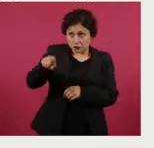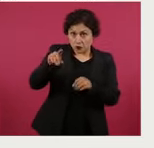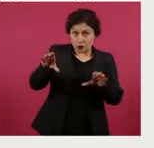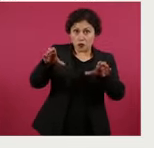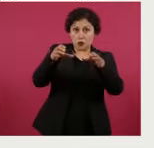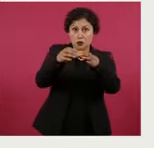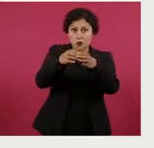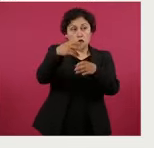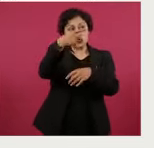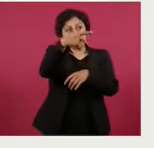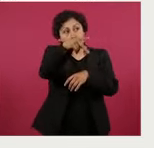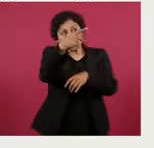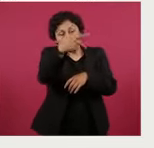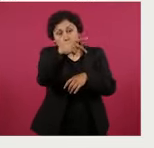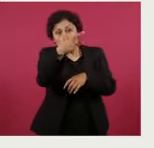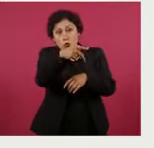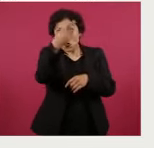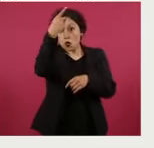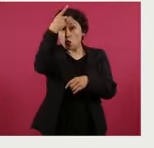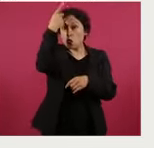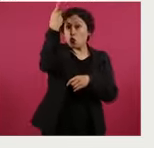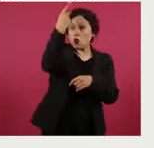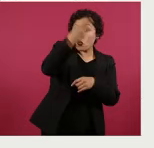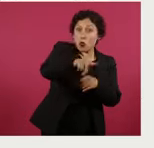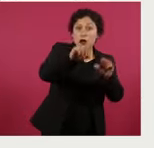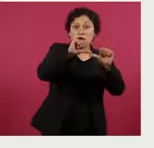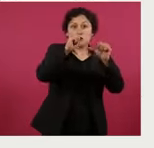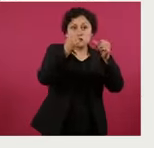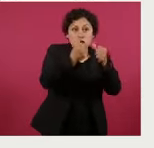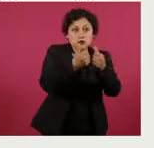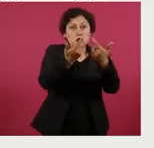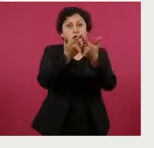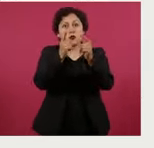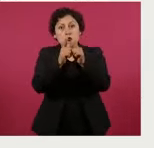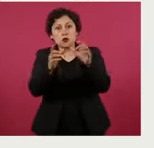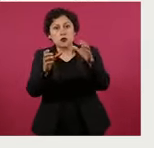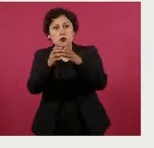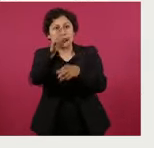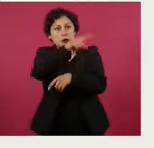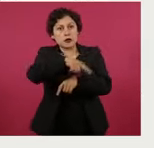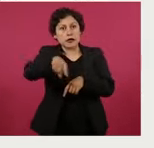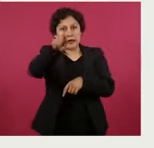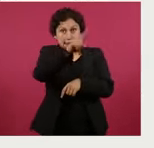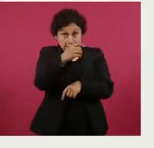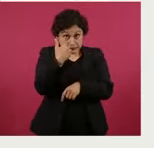las que él pertenece estén solicitando que se viole la Constitución.